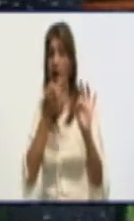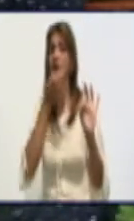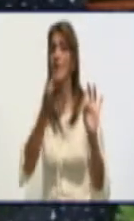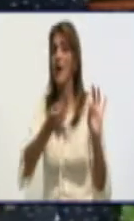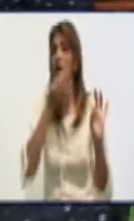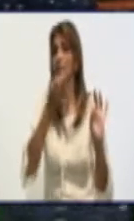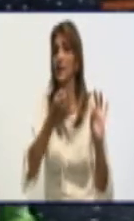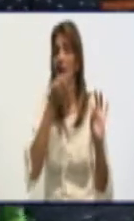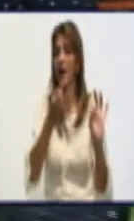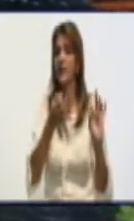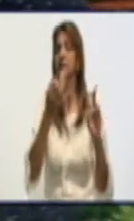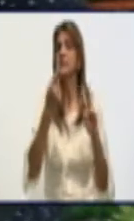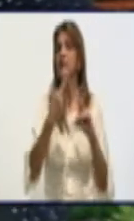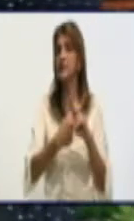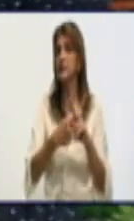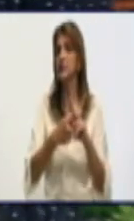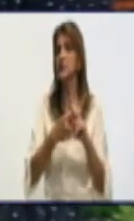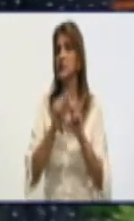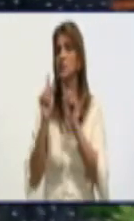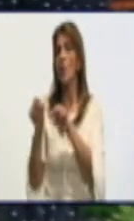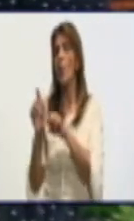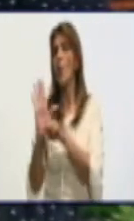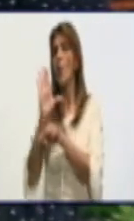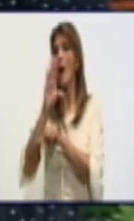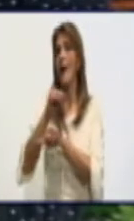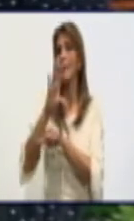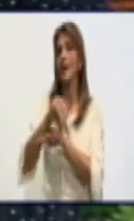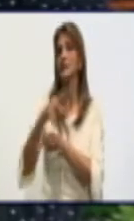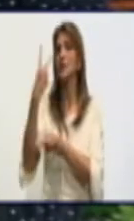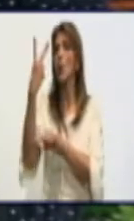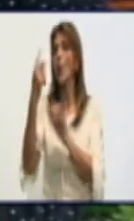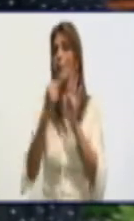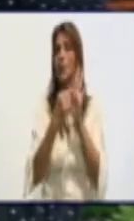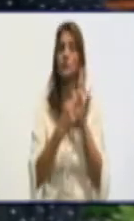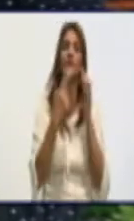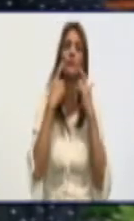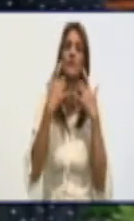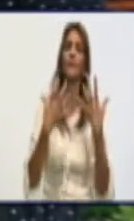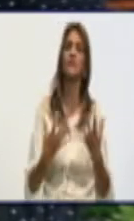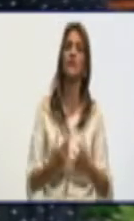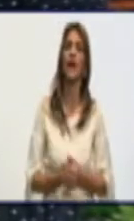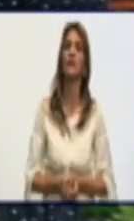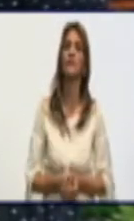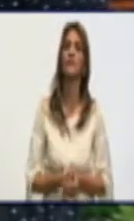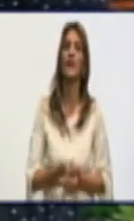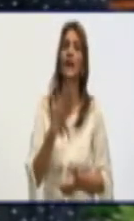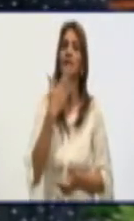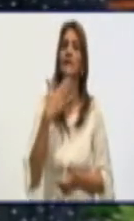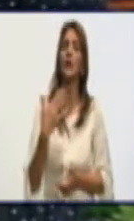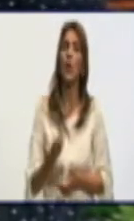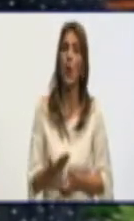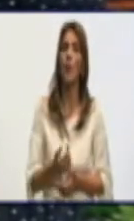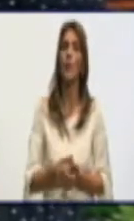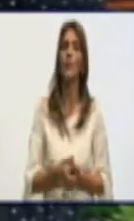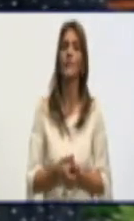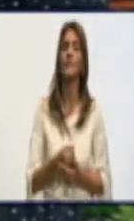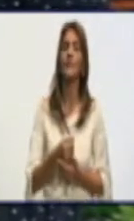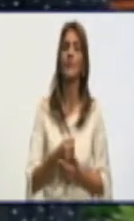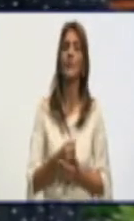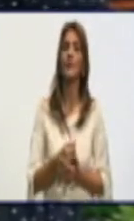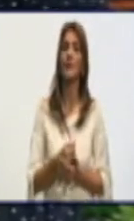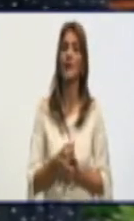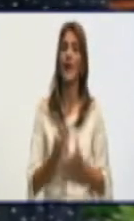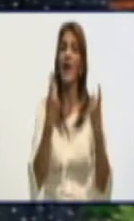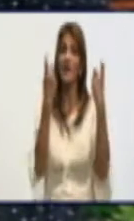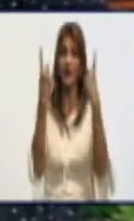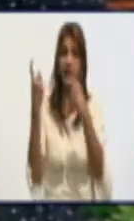tocaste dos aspectos fundamentales. Y es como también la ausencia de harina se ve